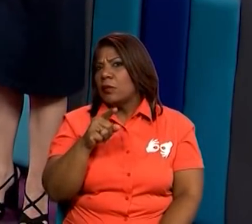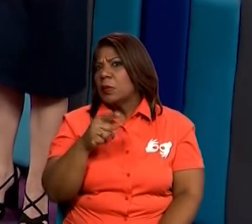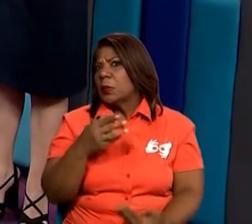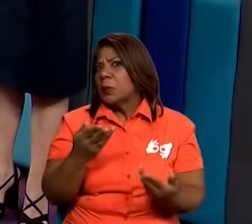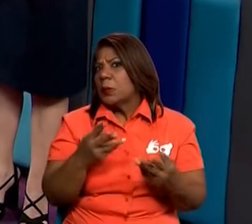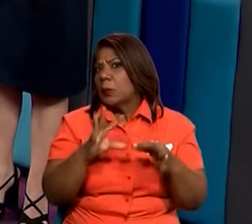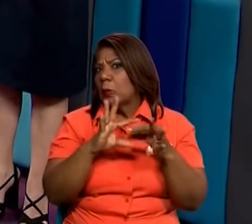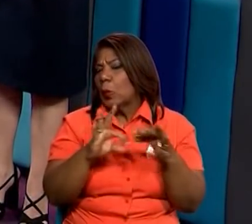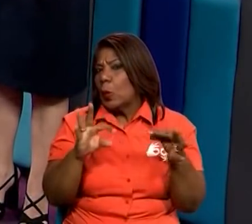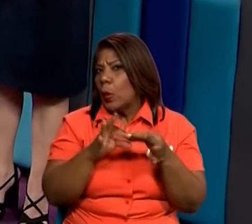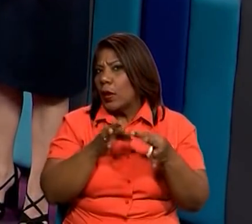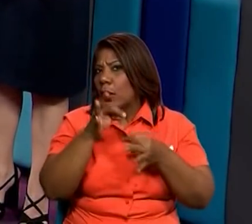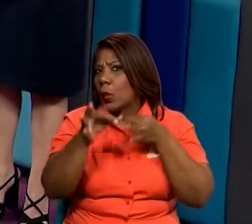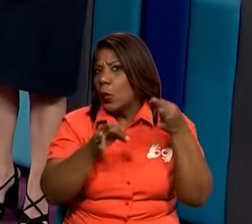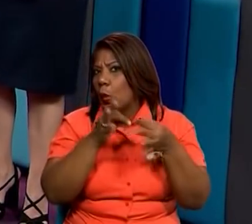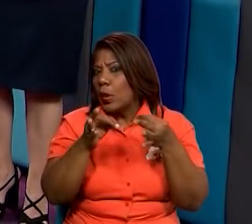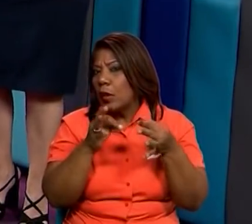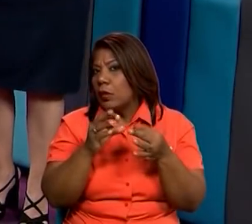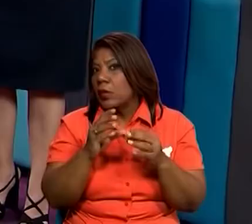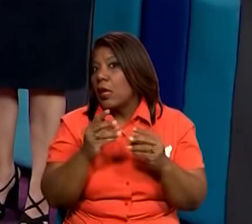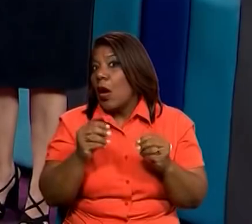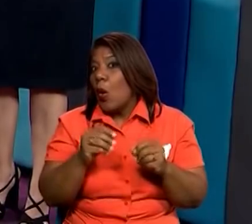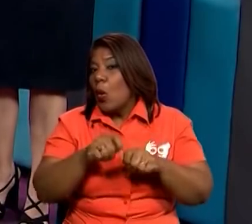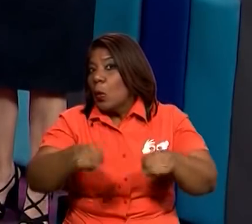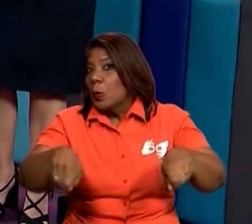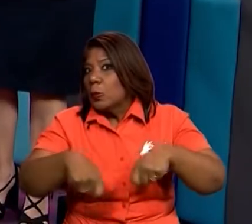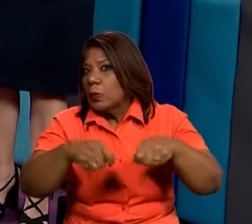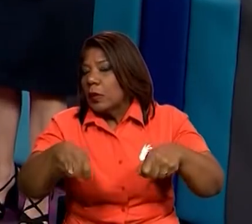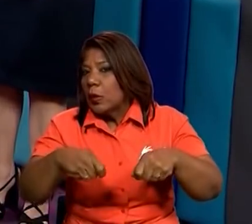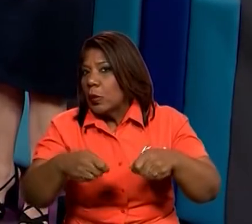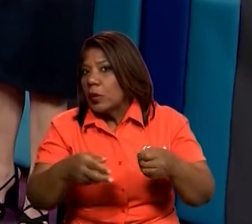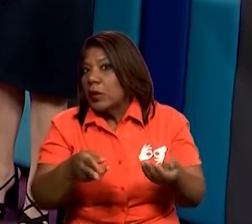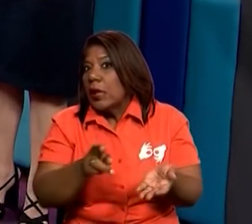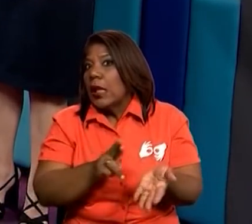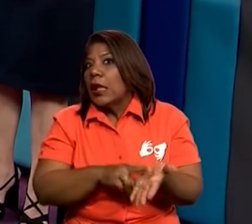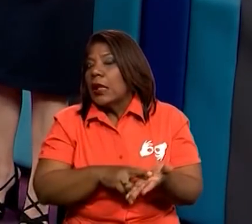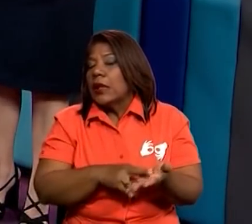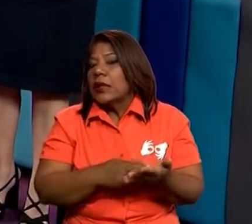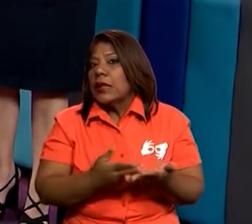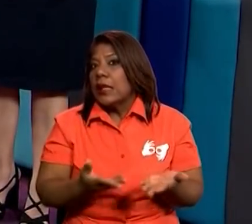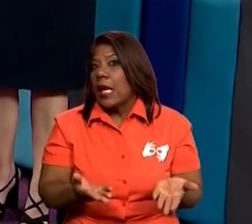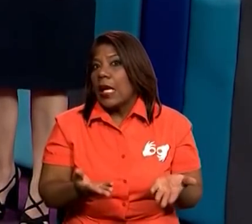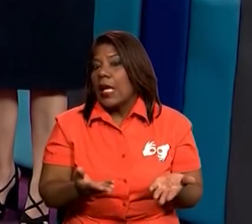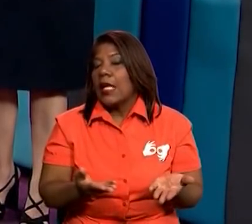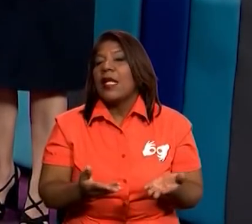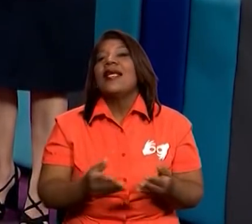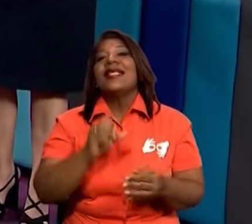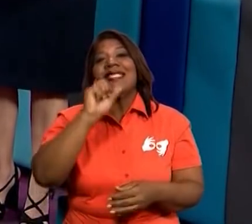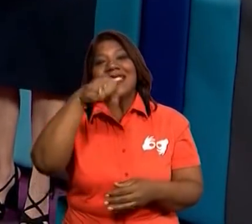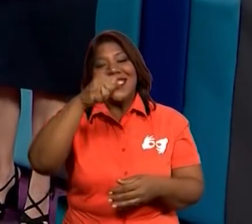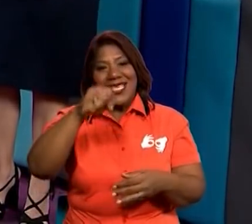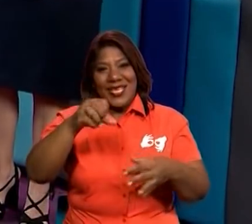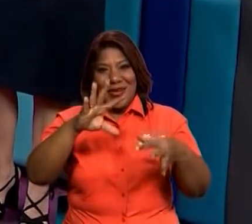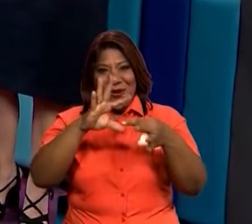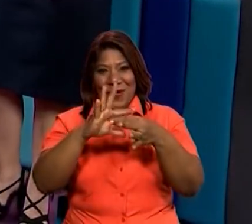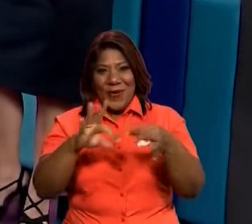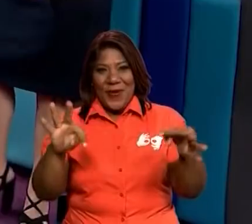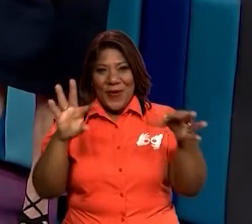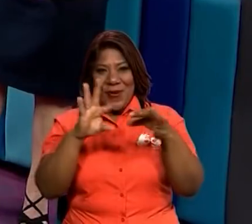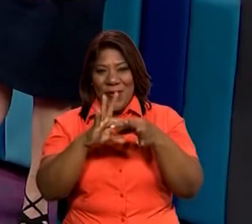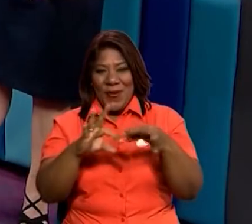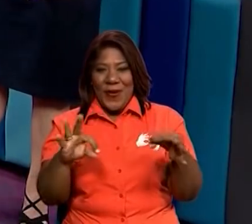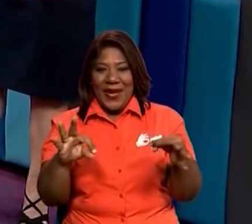una noticia o una receta? A ver, niños. A ver, ¿quién ayuda a la maestra Tamara? Es un cuento. Un